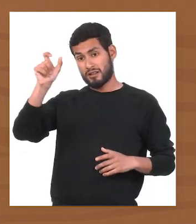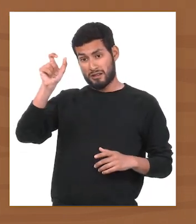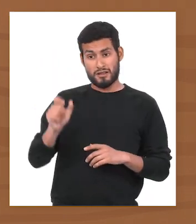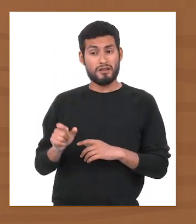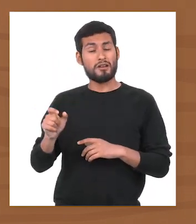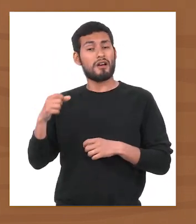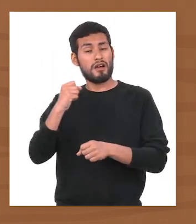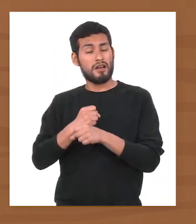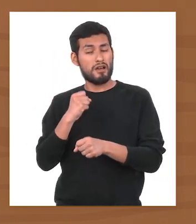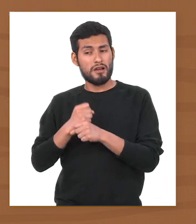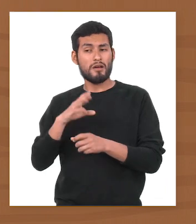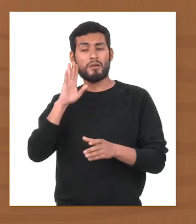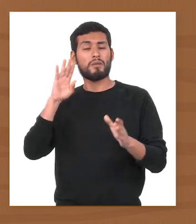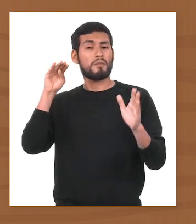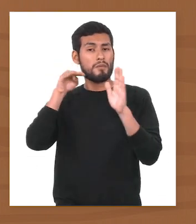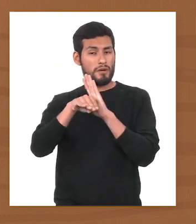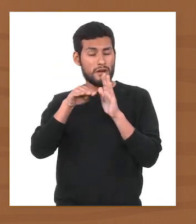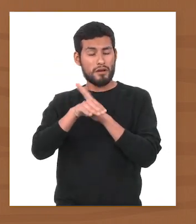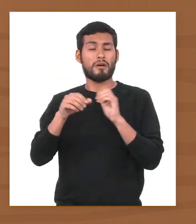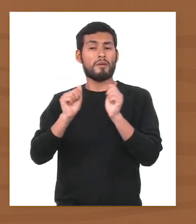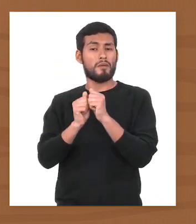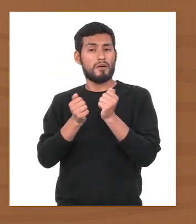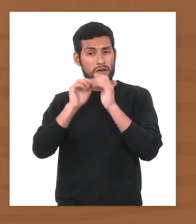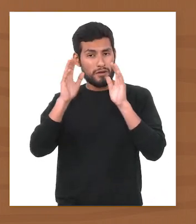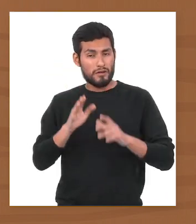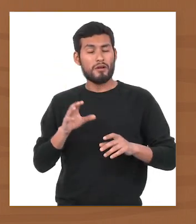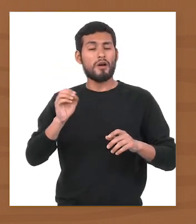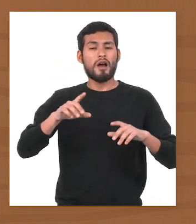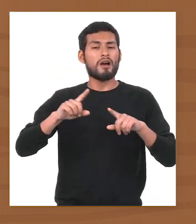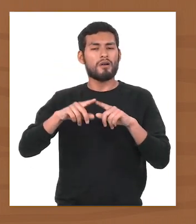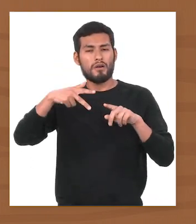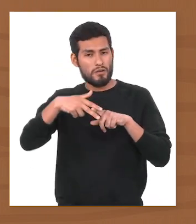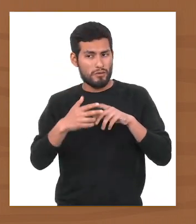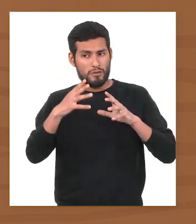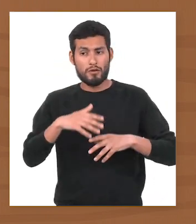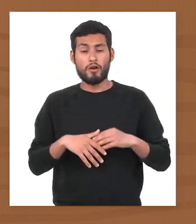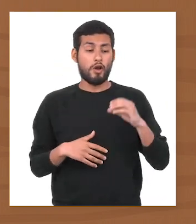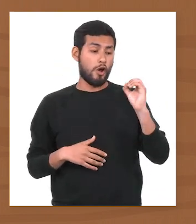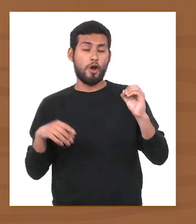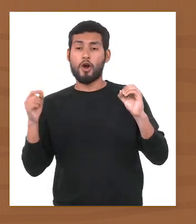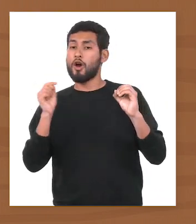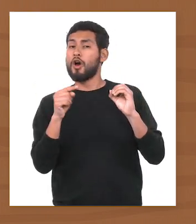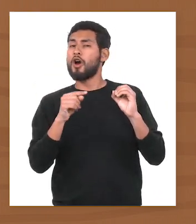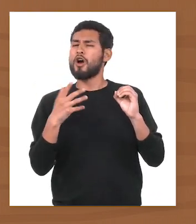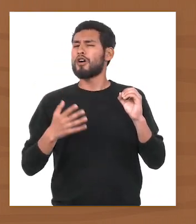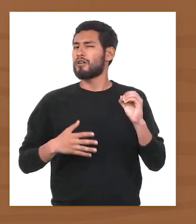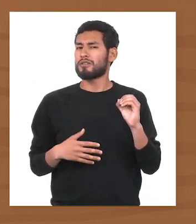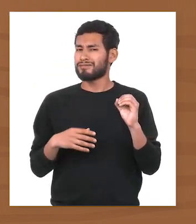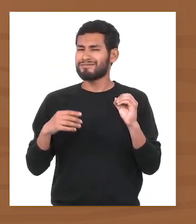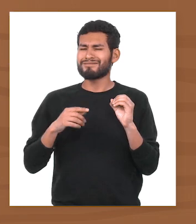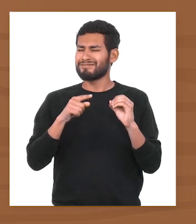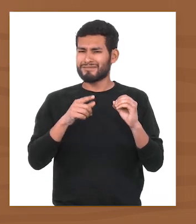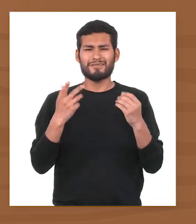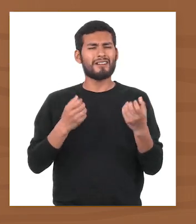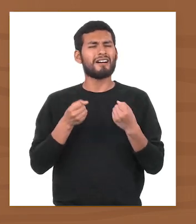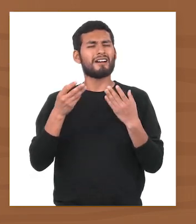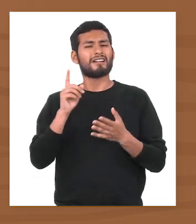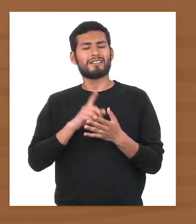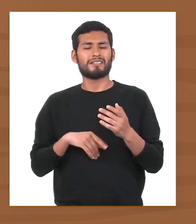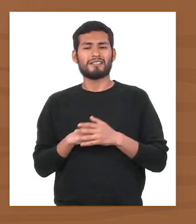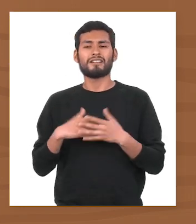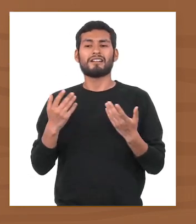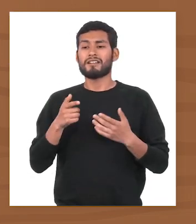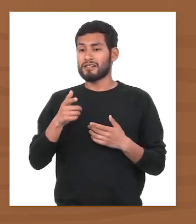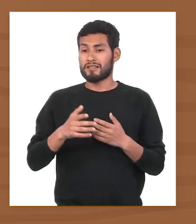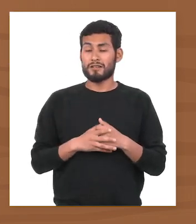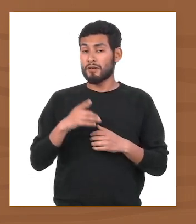persona que ejerce un oficio, como banquero, panadero o gasfitero. Y o, que aparece en muchos sustantivos, nos muestra